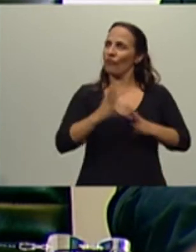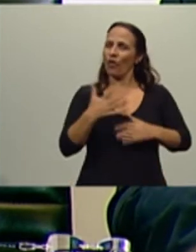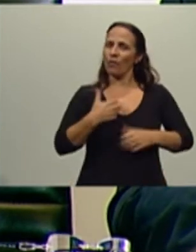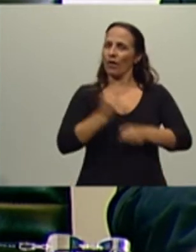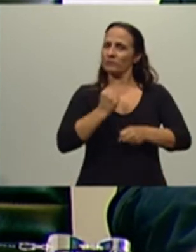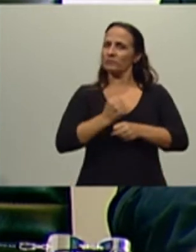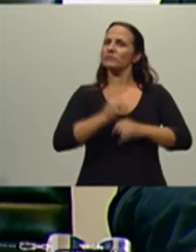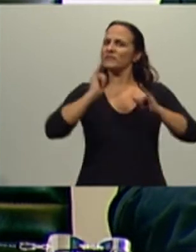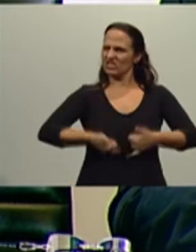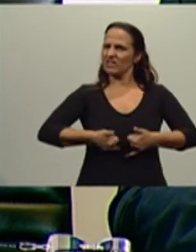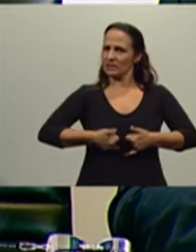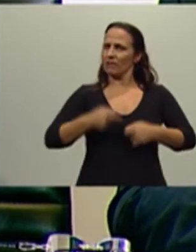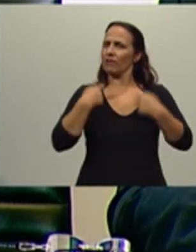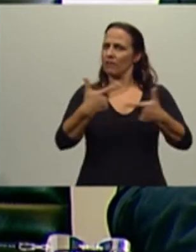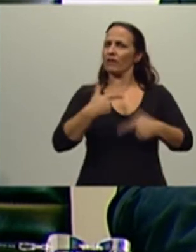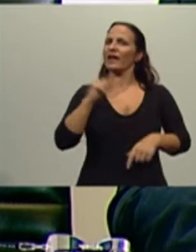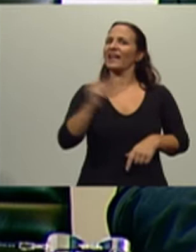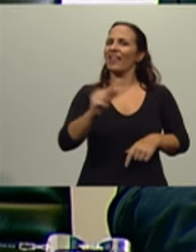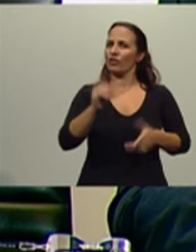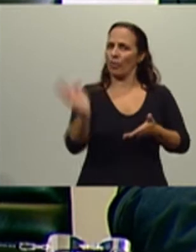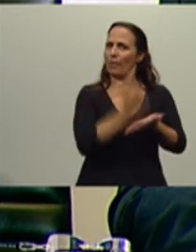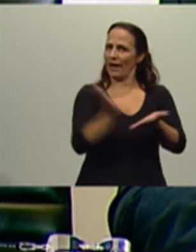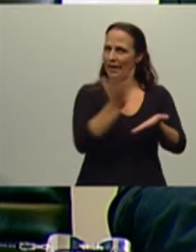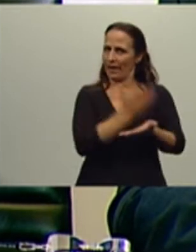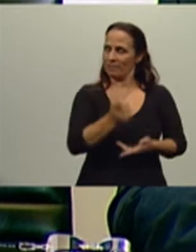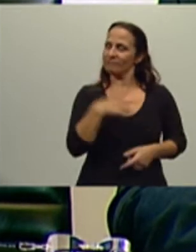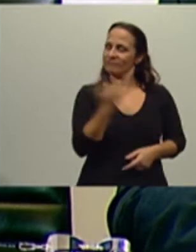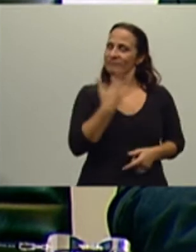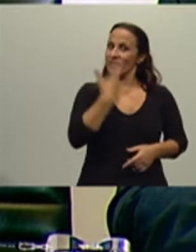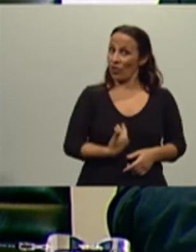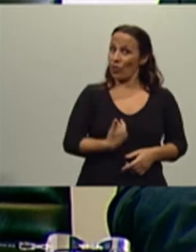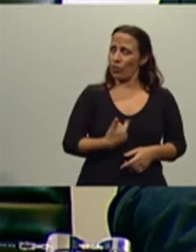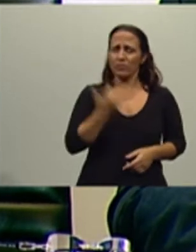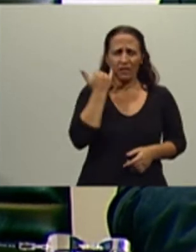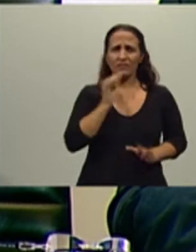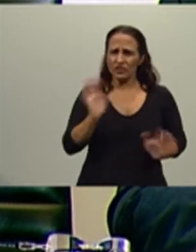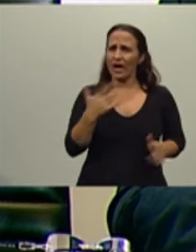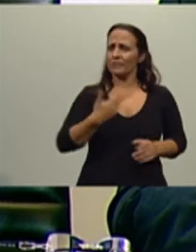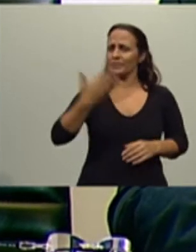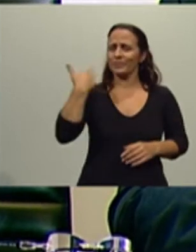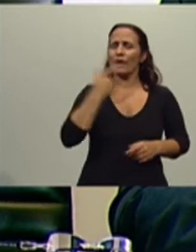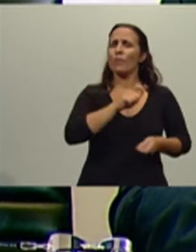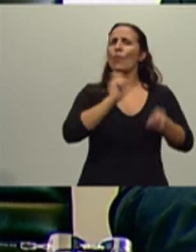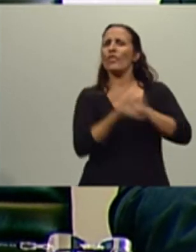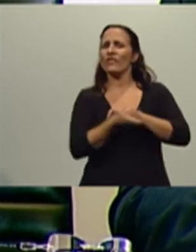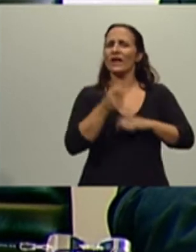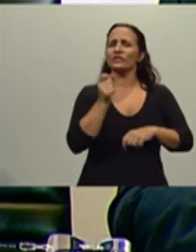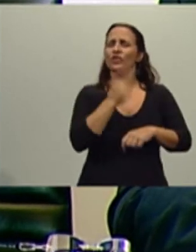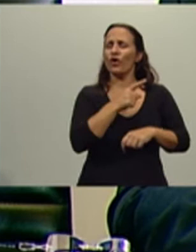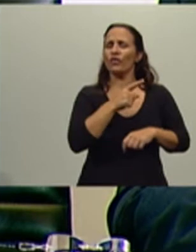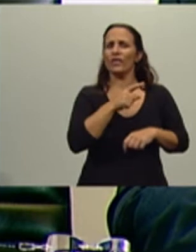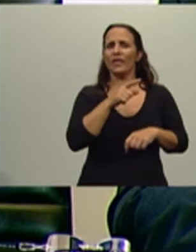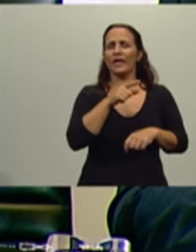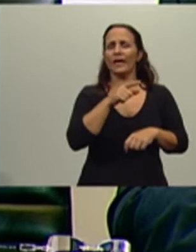en el tema de crédito productivo y nos gustaría, y lo hemos hecho a partir de la modificación de la